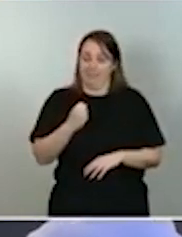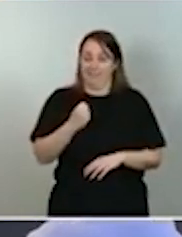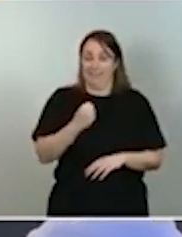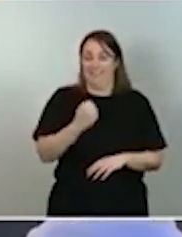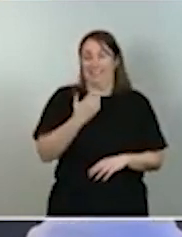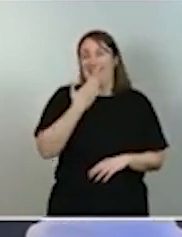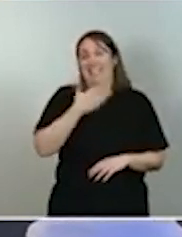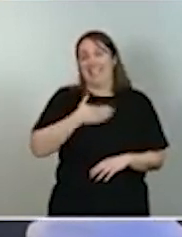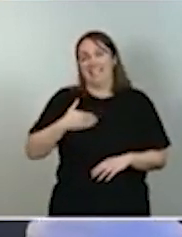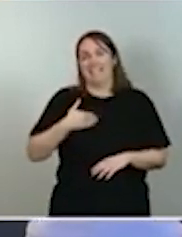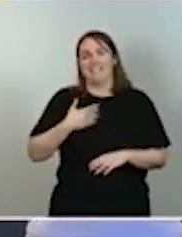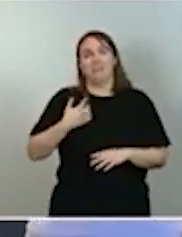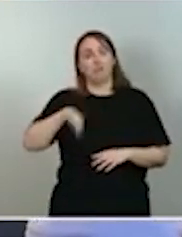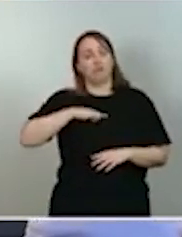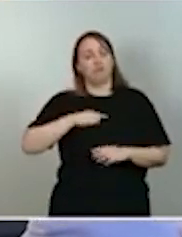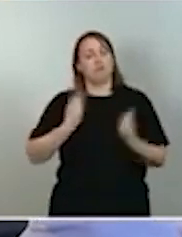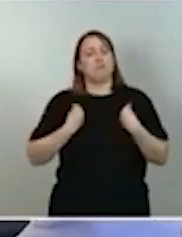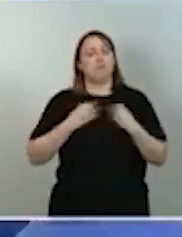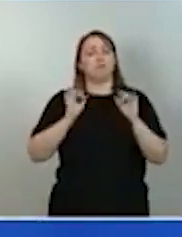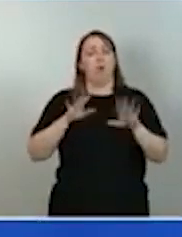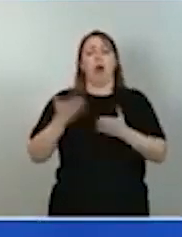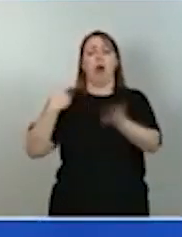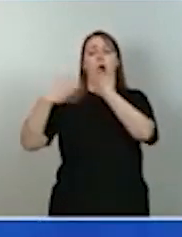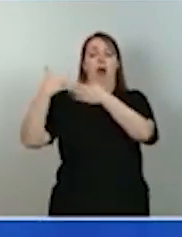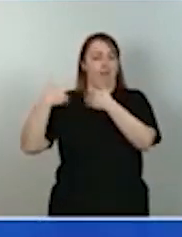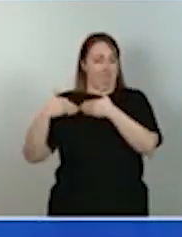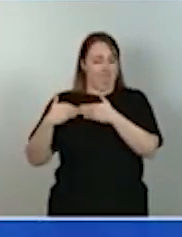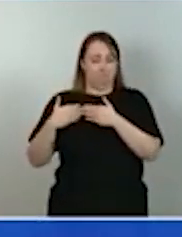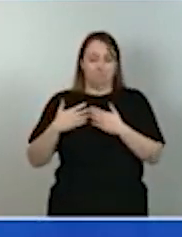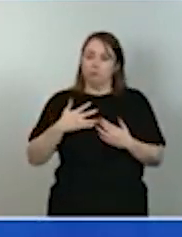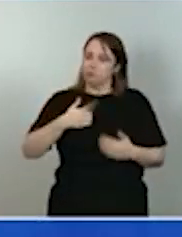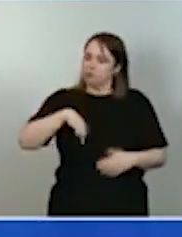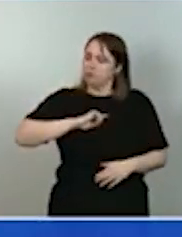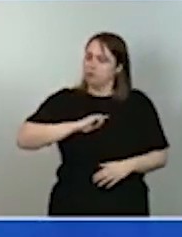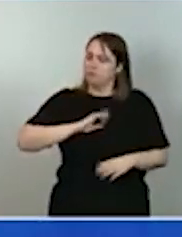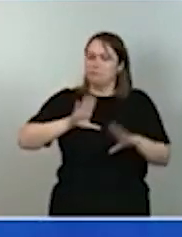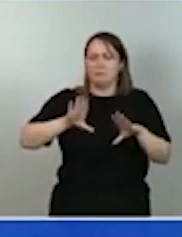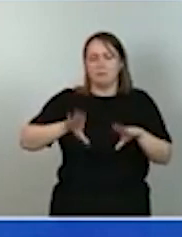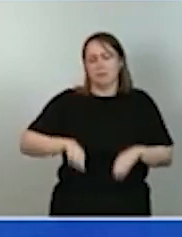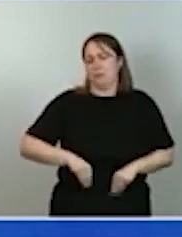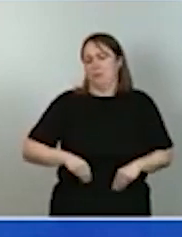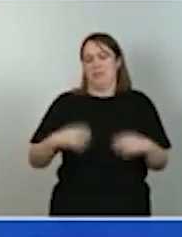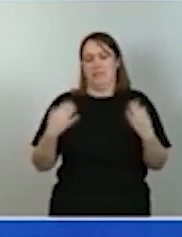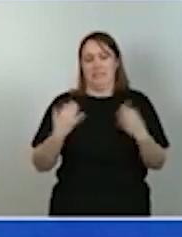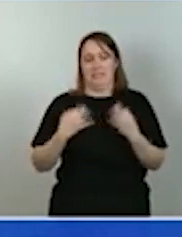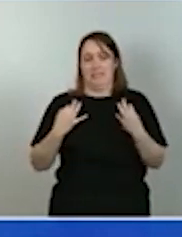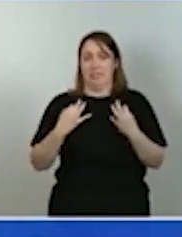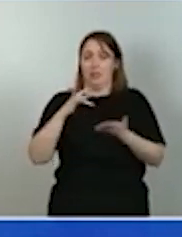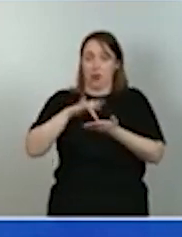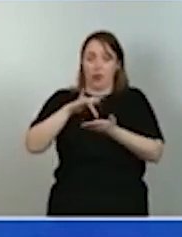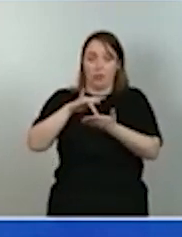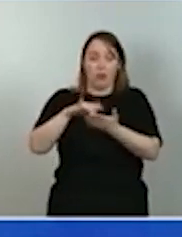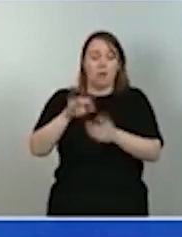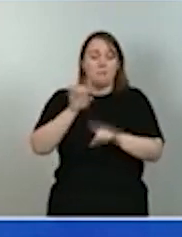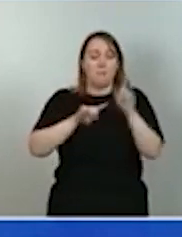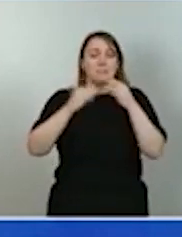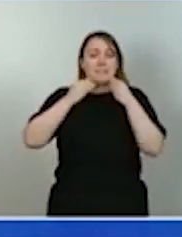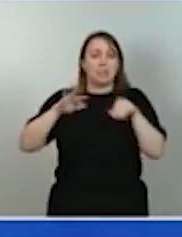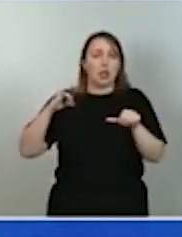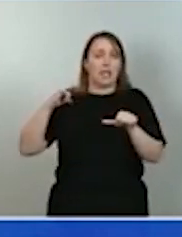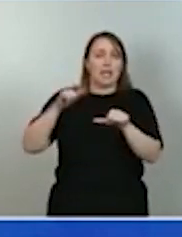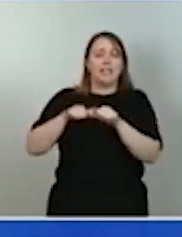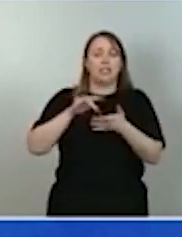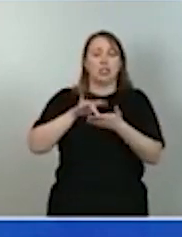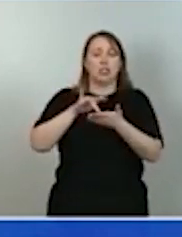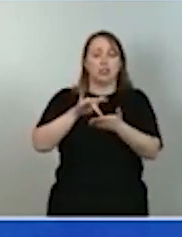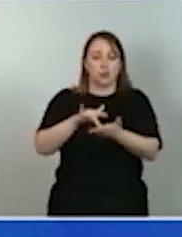decirles que este Gobierno va a asumir las tareas históricas que le han tocado, aunque solo sea, como decía un personaje de